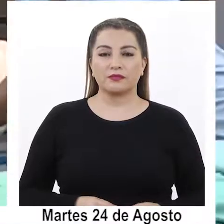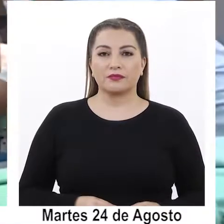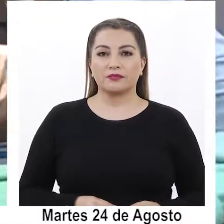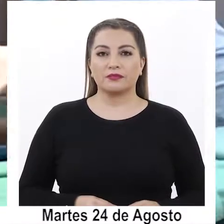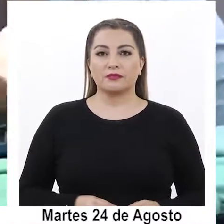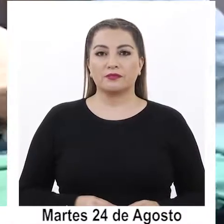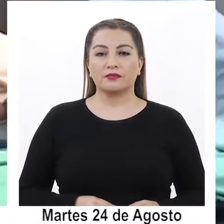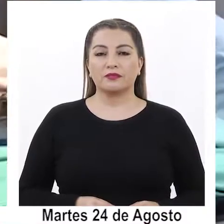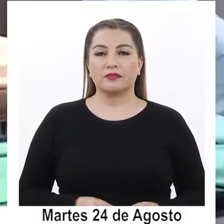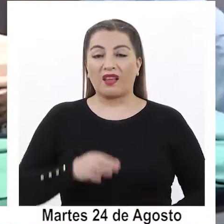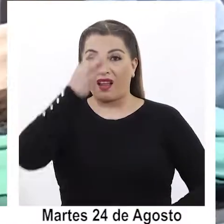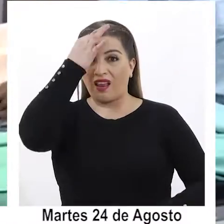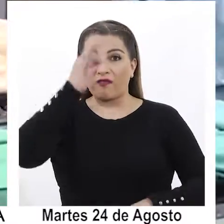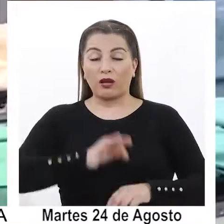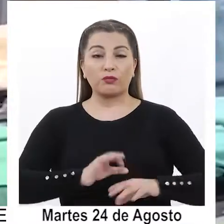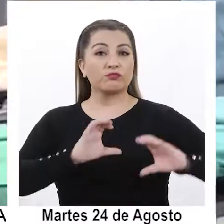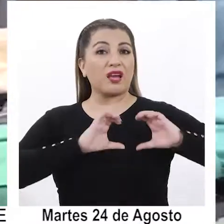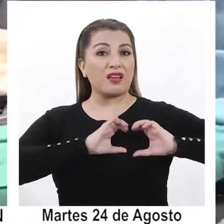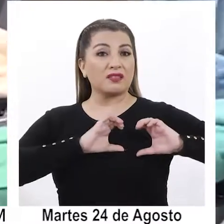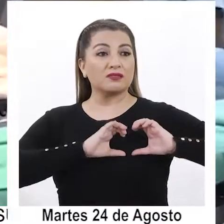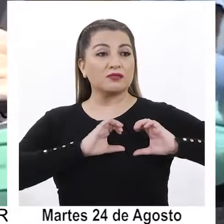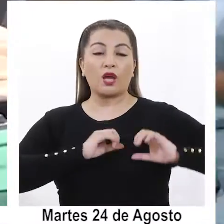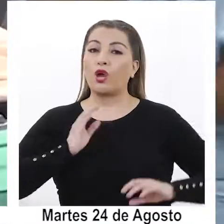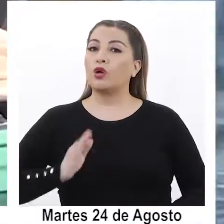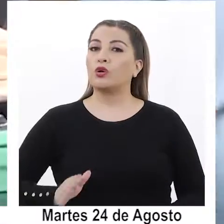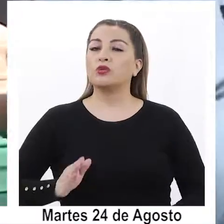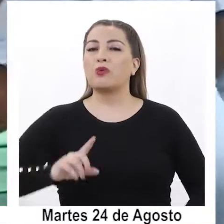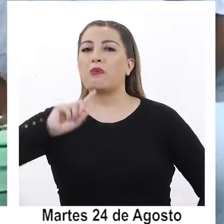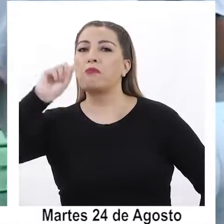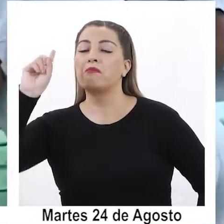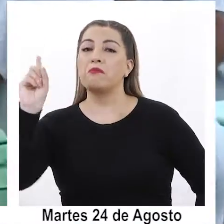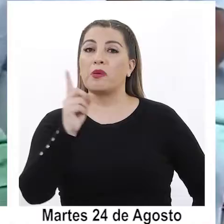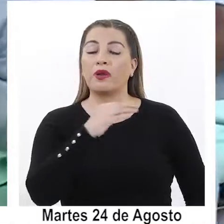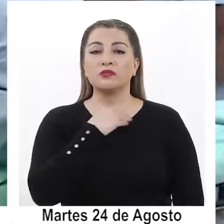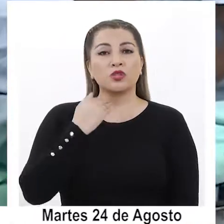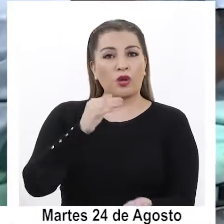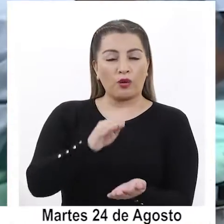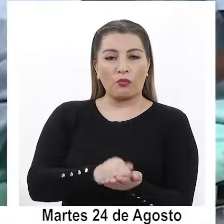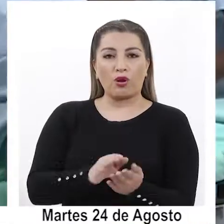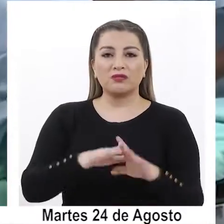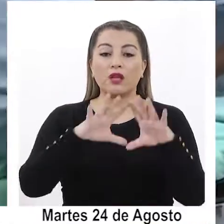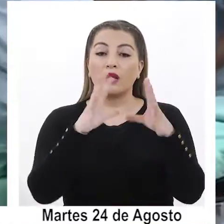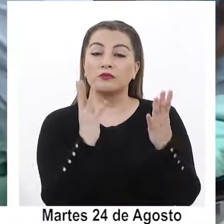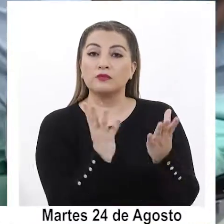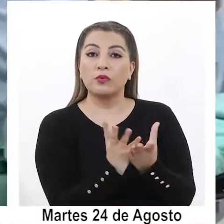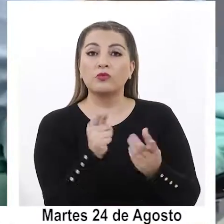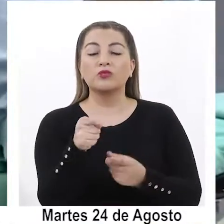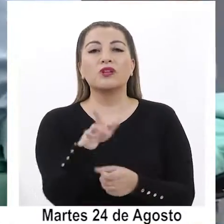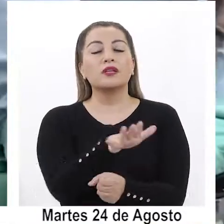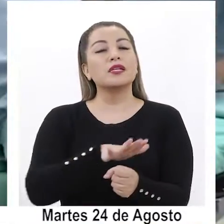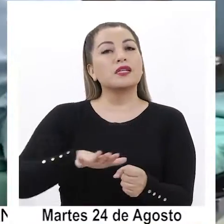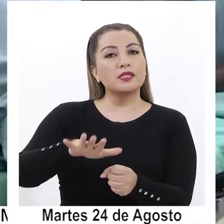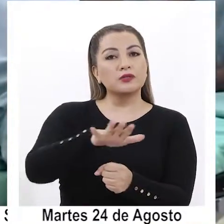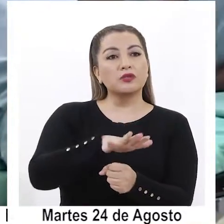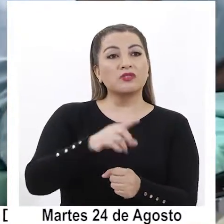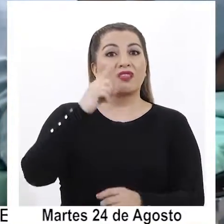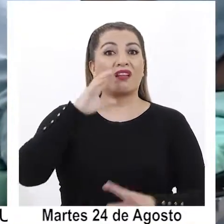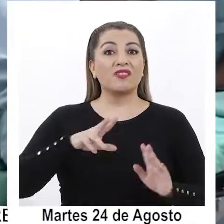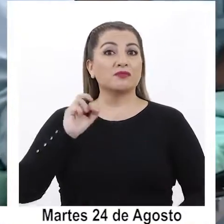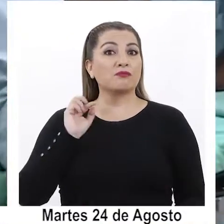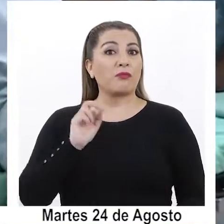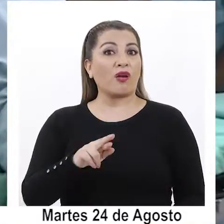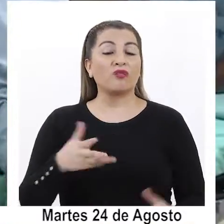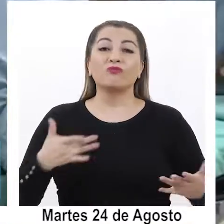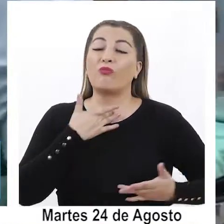Las enfermedades cardiovasculares siguen siendo la principal causa de muerte en el mundo, una situación que podría empeorar